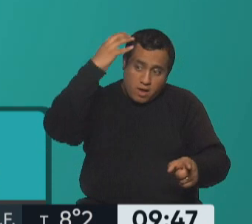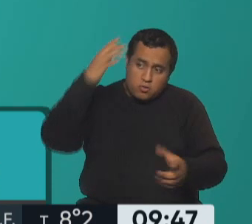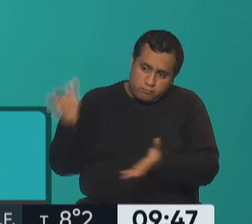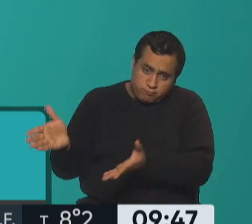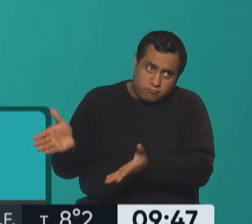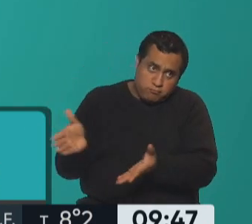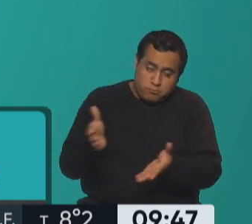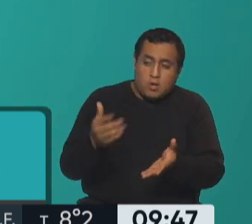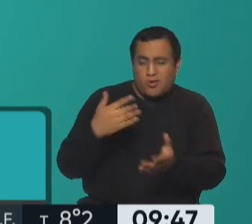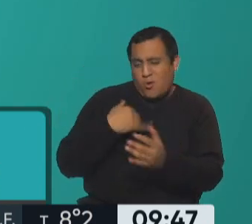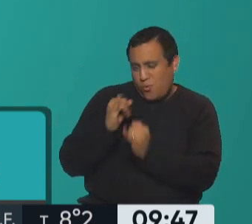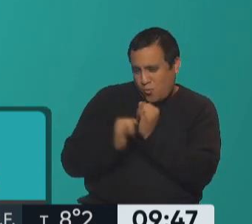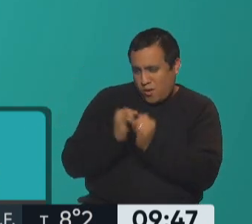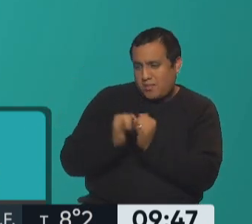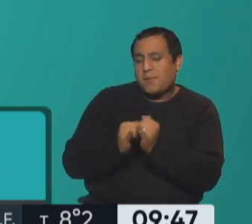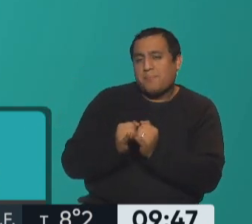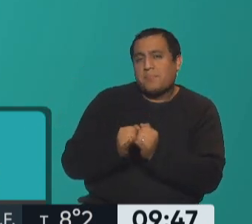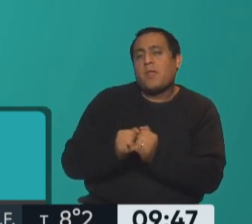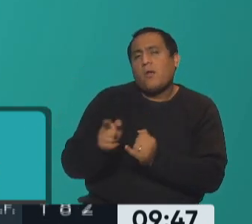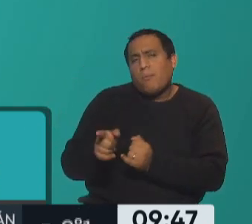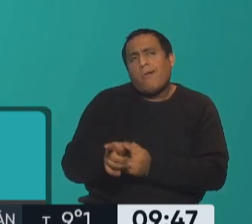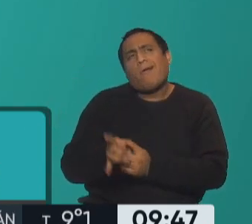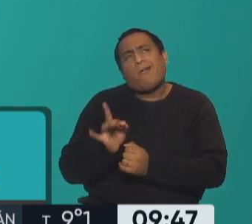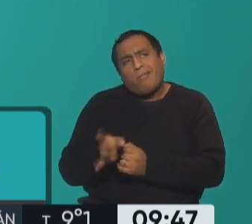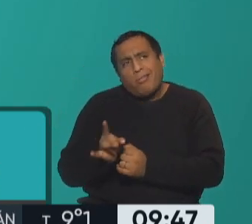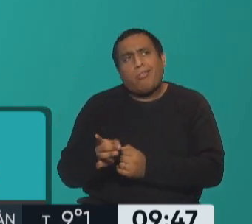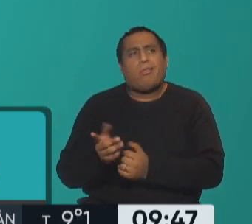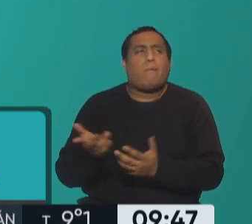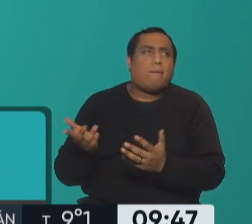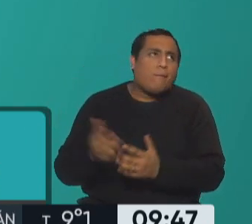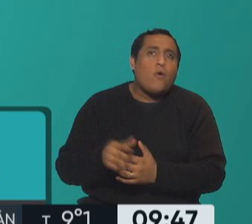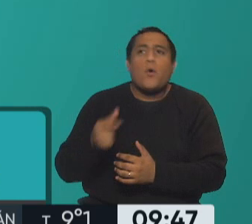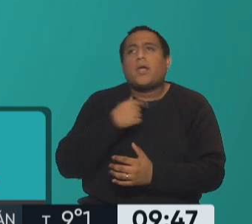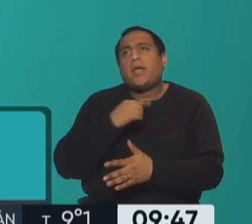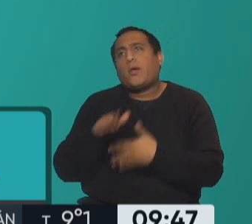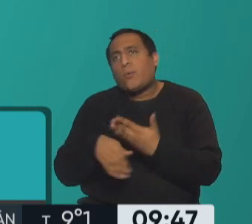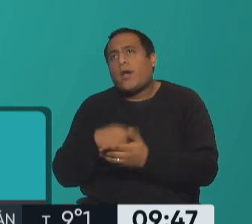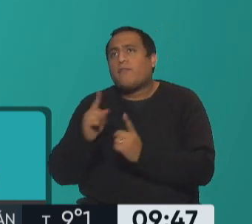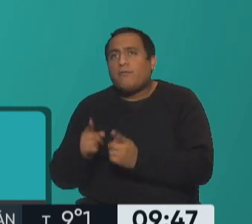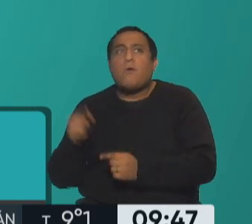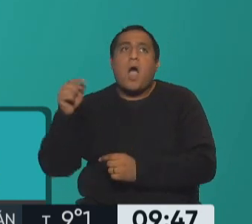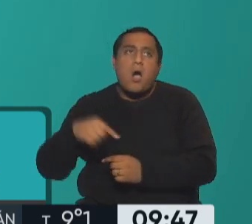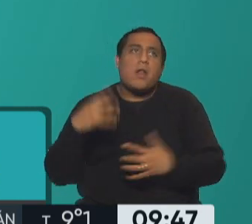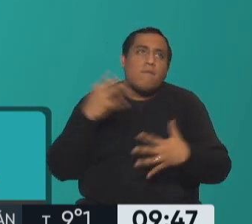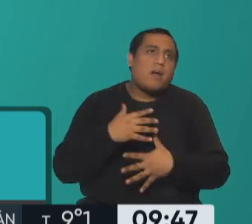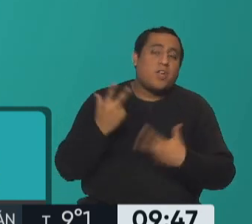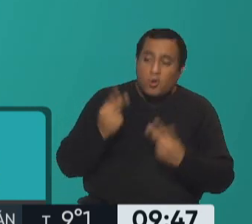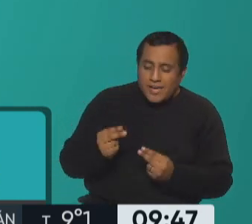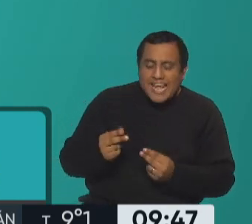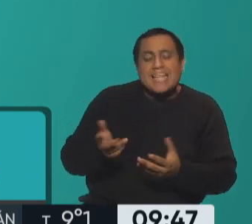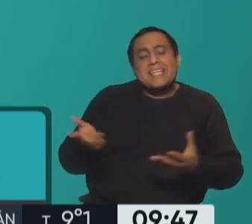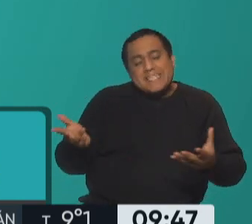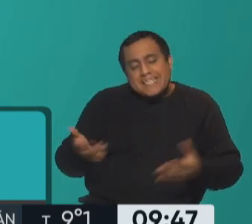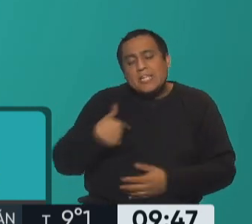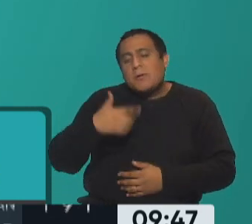mientras te voy llevando te voy diciendo ya sé que a vos te gasté acá y qué mala suerte vos querías seguir jugando no querías ahora irte a bañar pero entiendo,